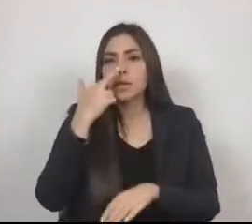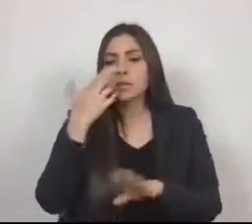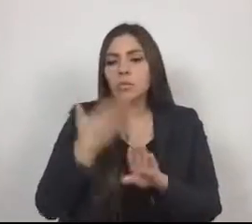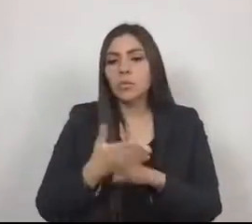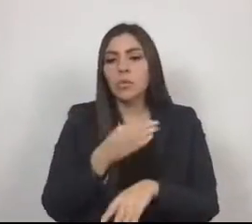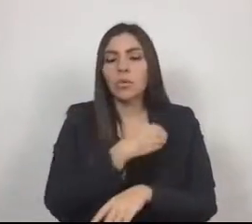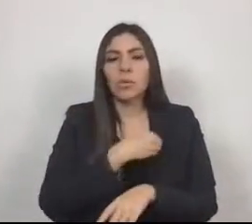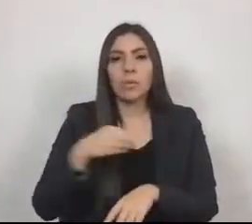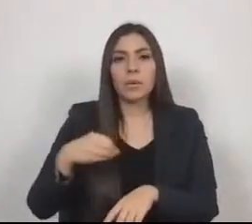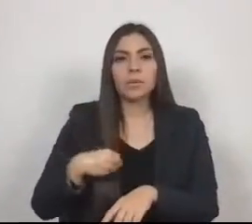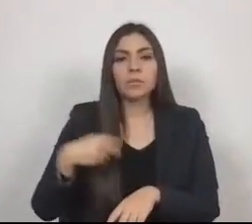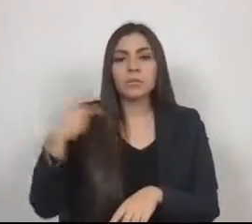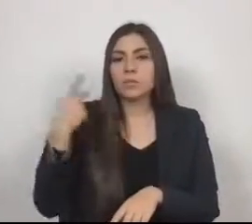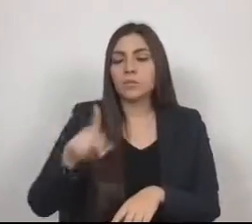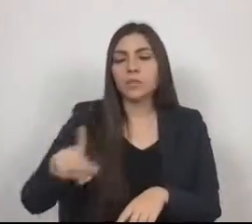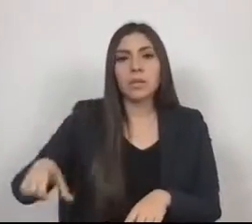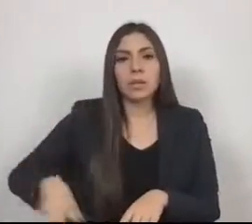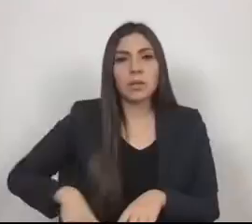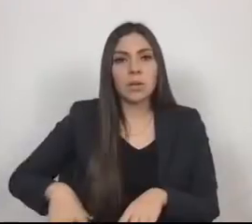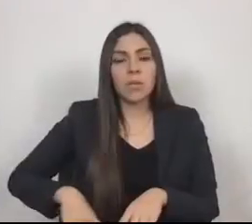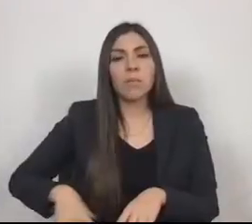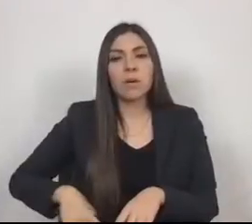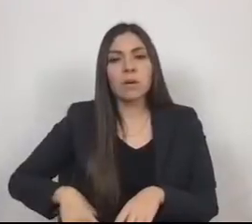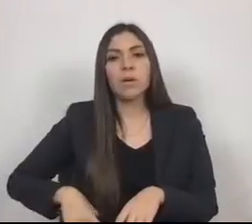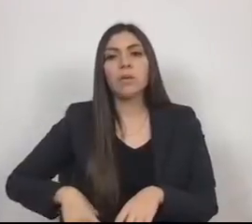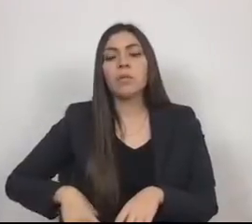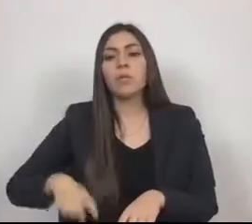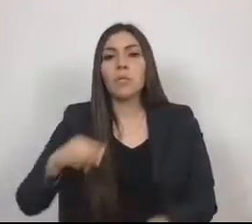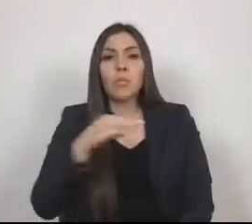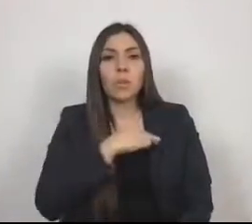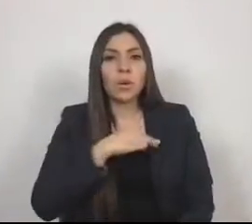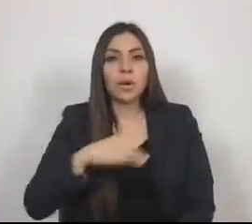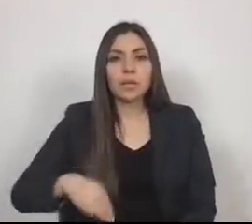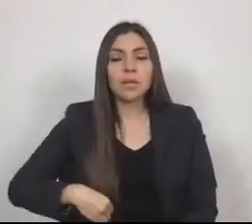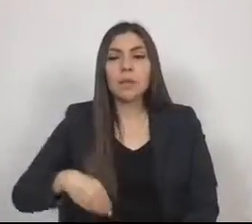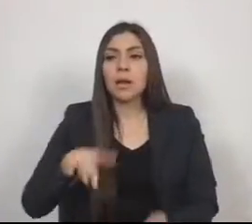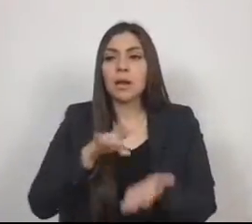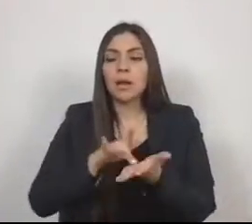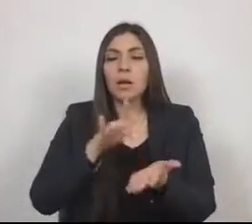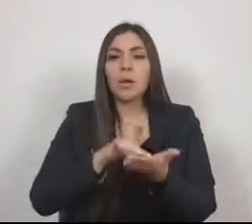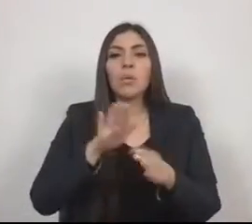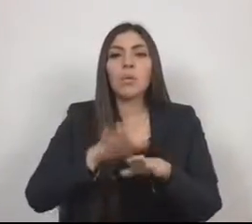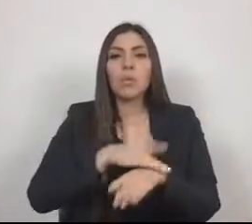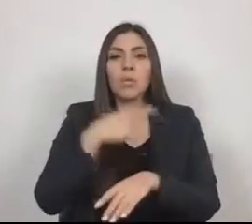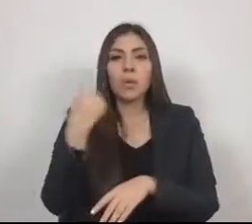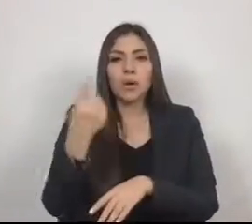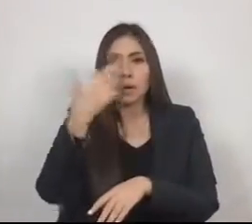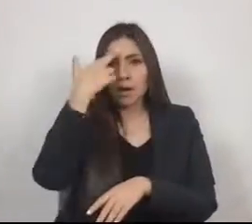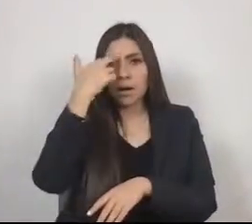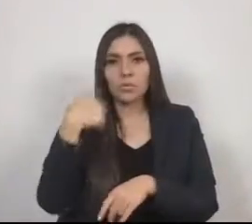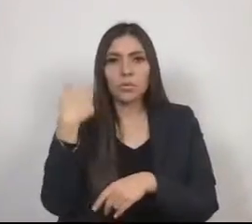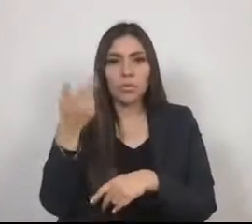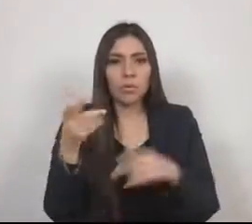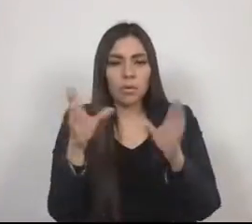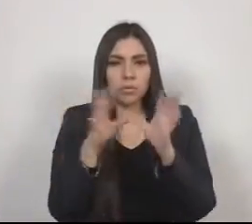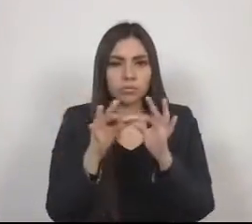de las autoridades auxiliares municipales, conforme a la siguiente exposición de motivos.